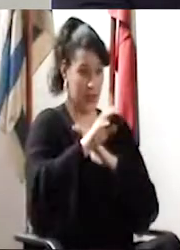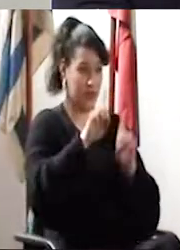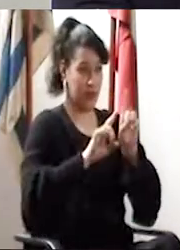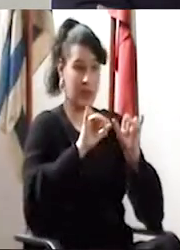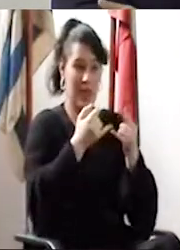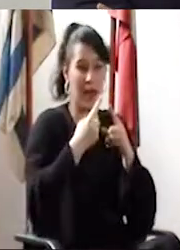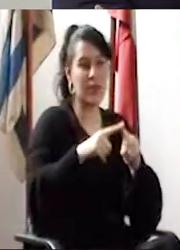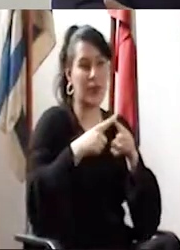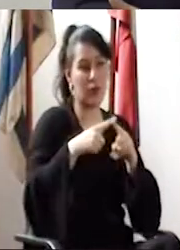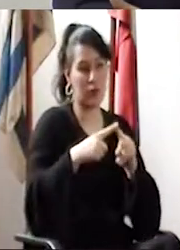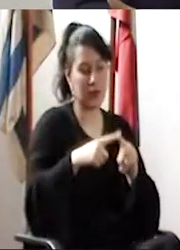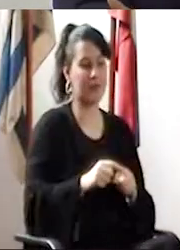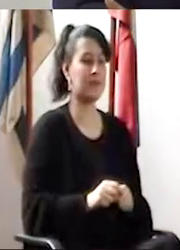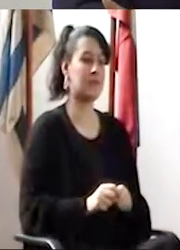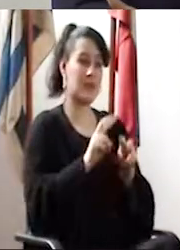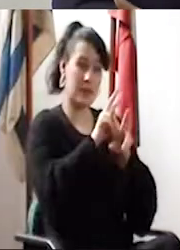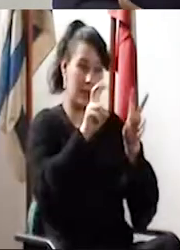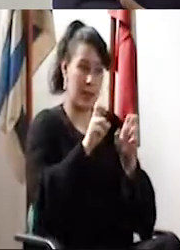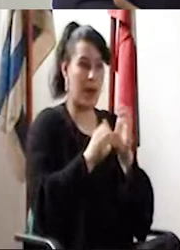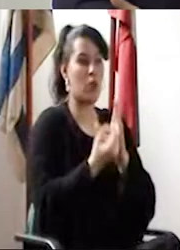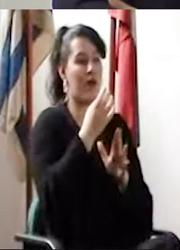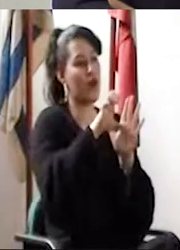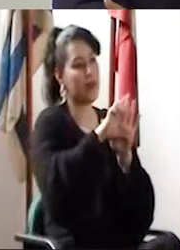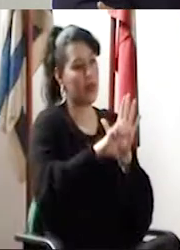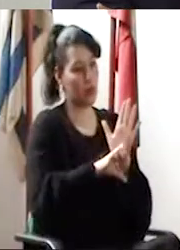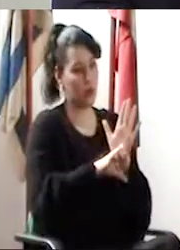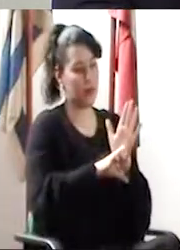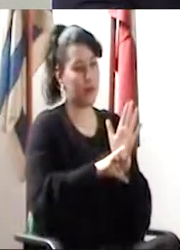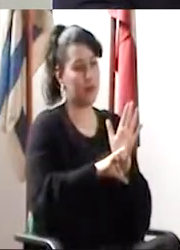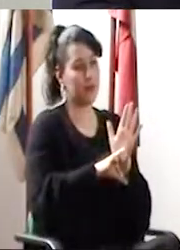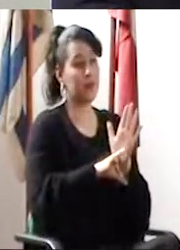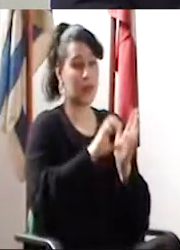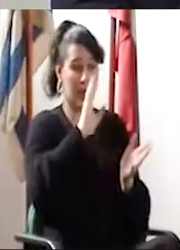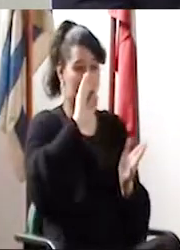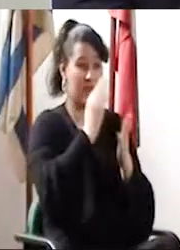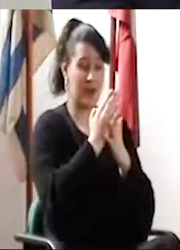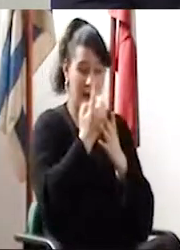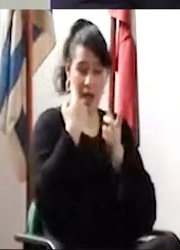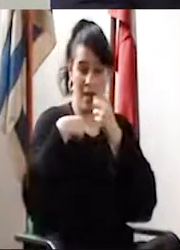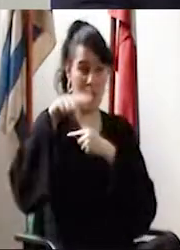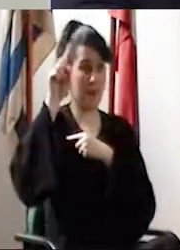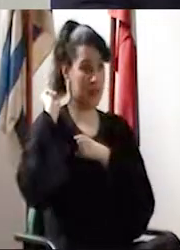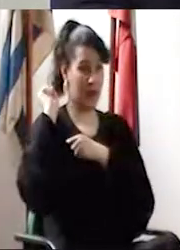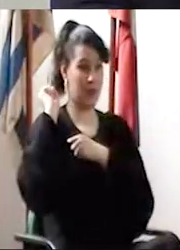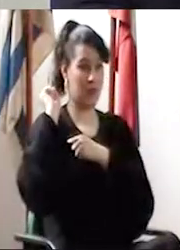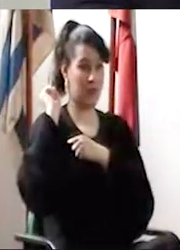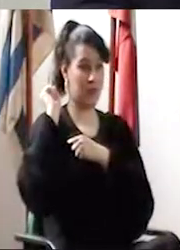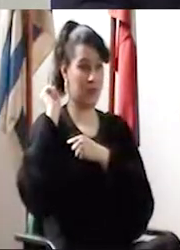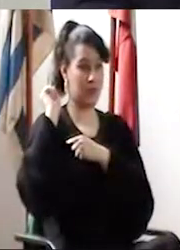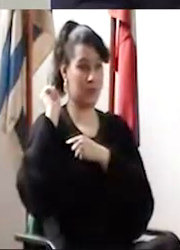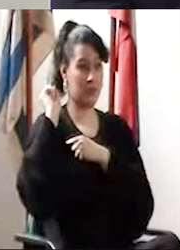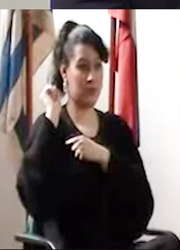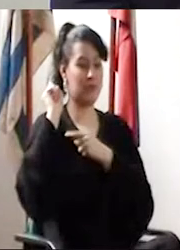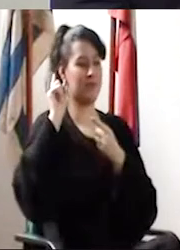Nosotros cuando ingresamos a la universidad ya se estaba discutiendo el tema del nuevo Estatuto. Y finalmente el año pasado